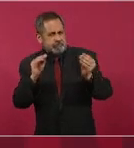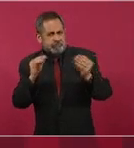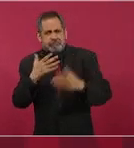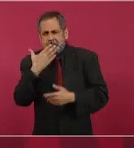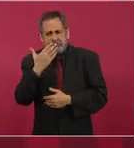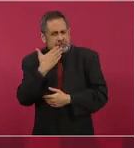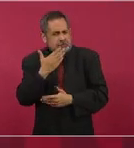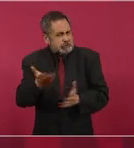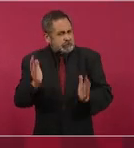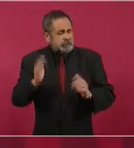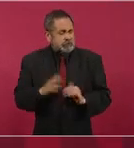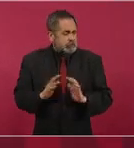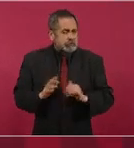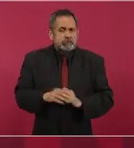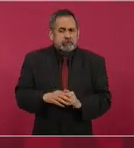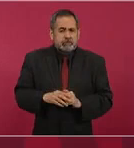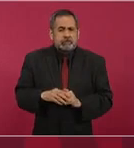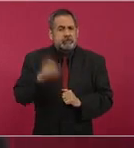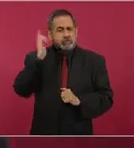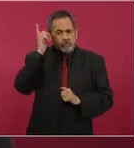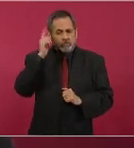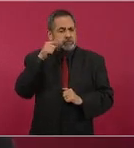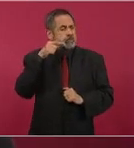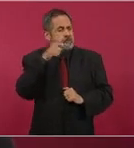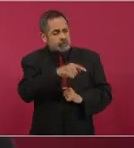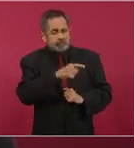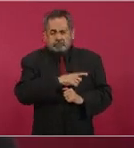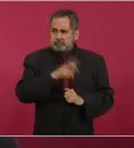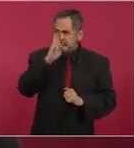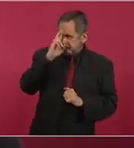Deseo que sea respetuosa,